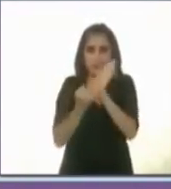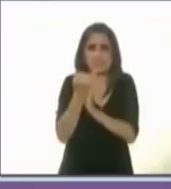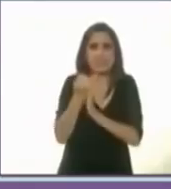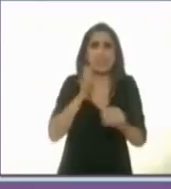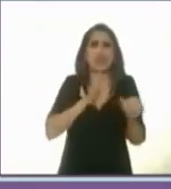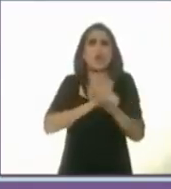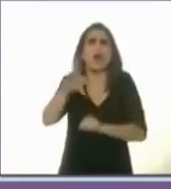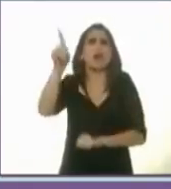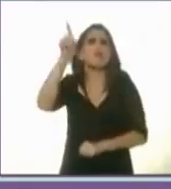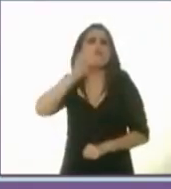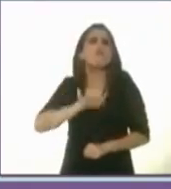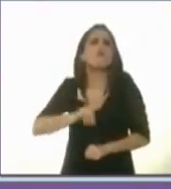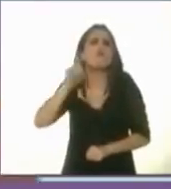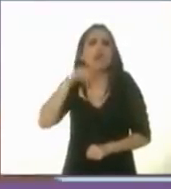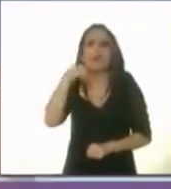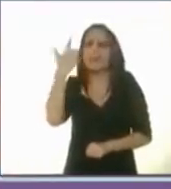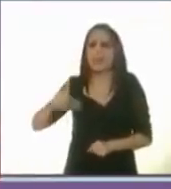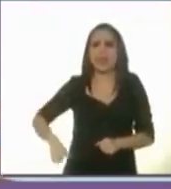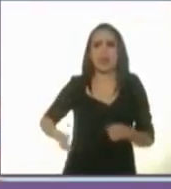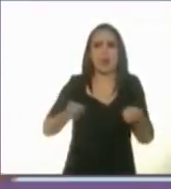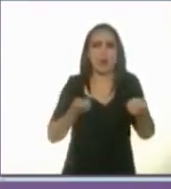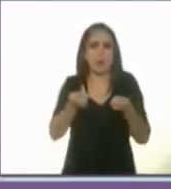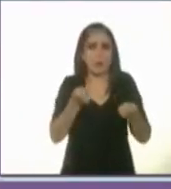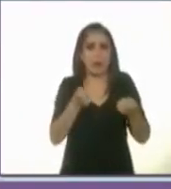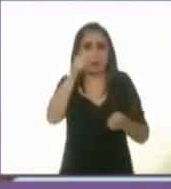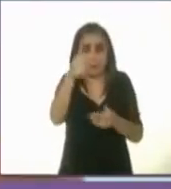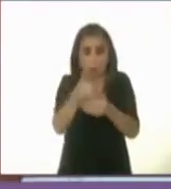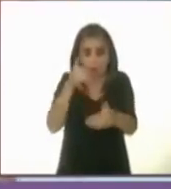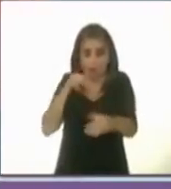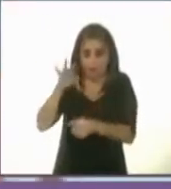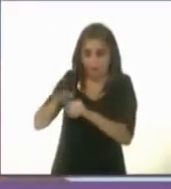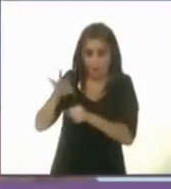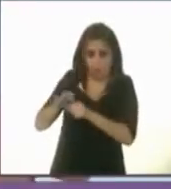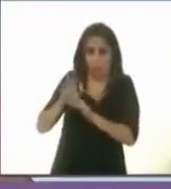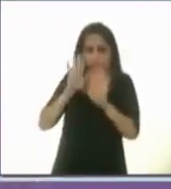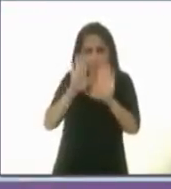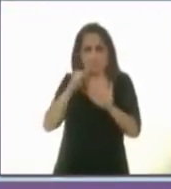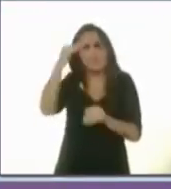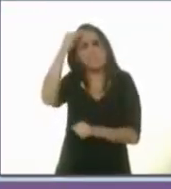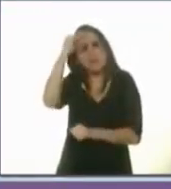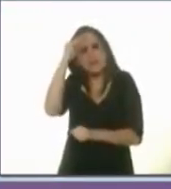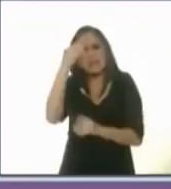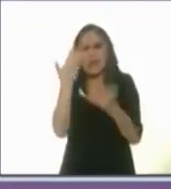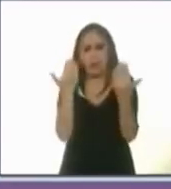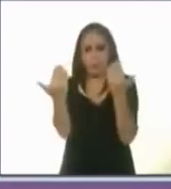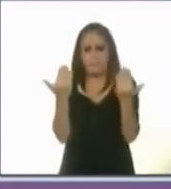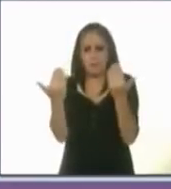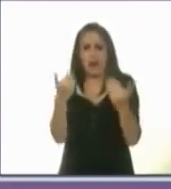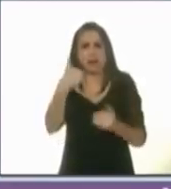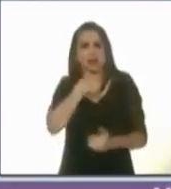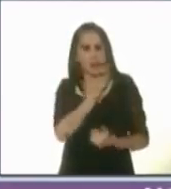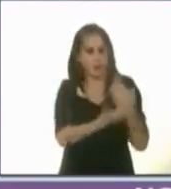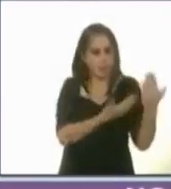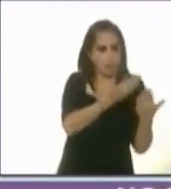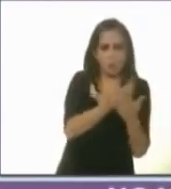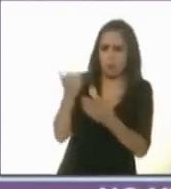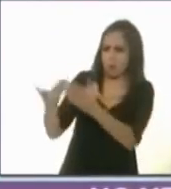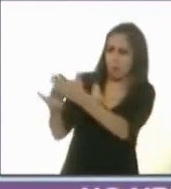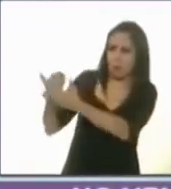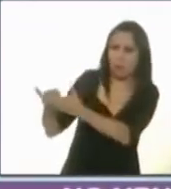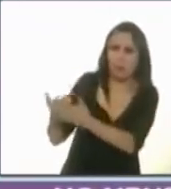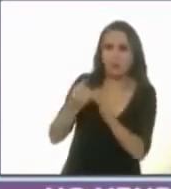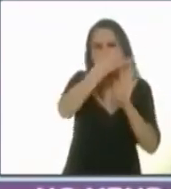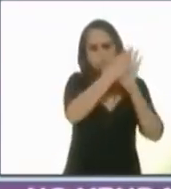queremos gobernando la ciudad antes de votar compares nuestras campañas compares nuestras propuestas pero sobre todo